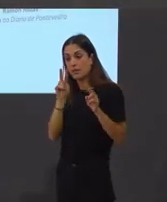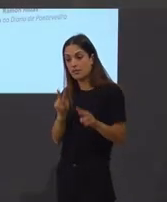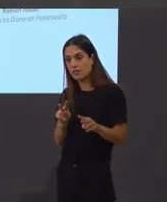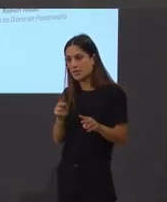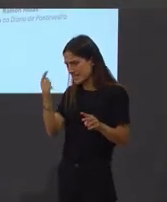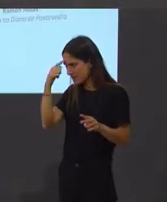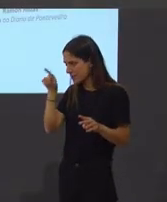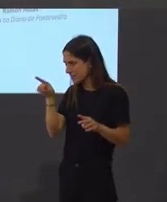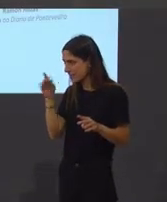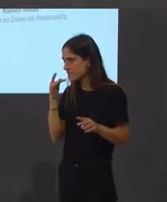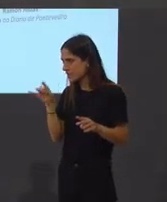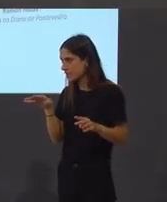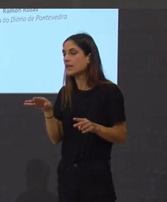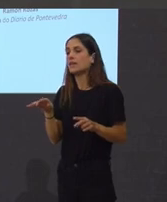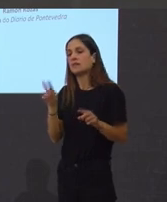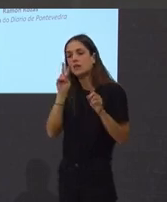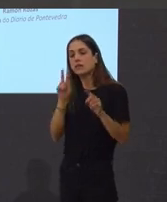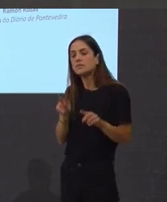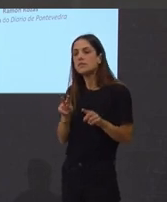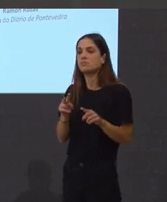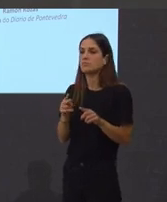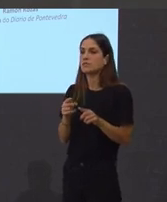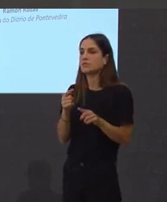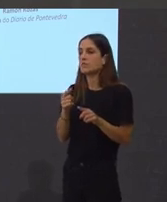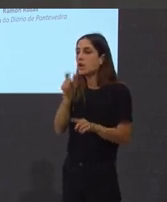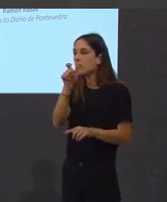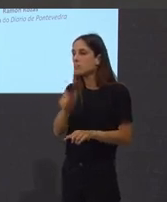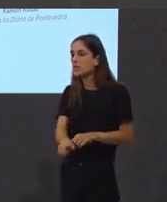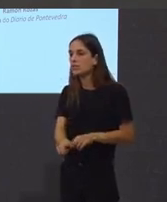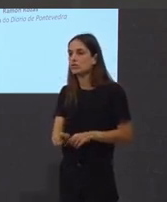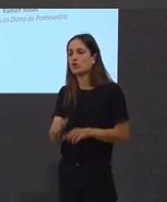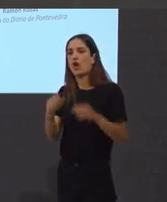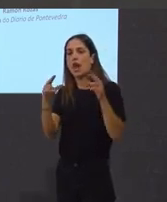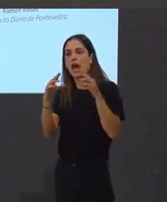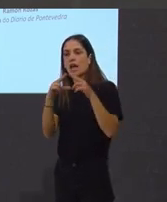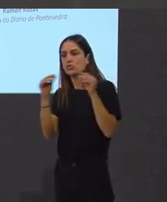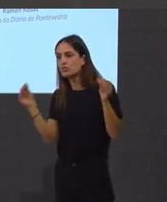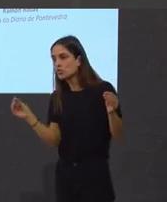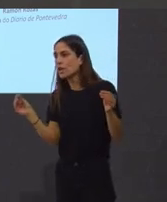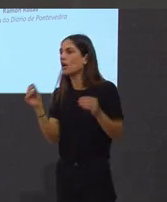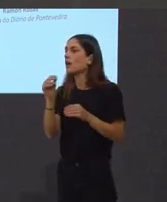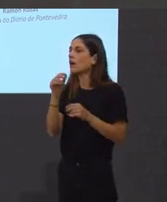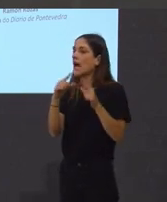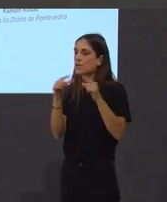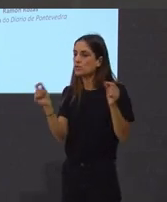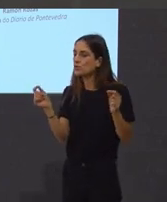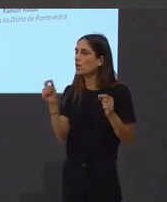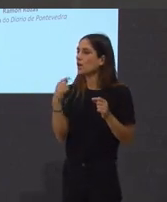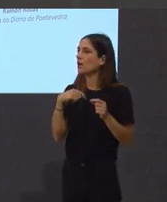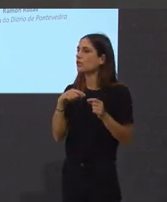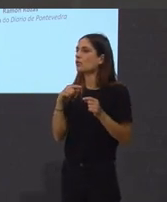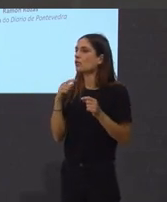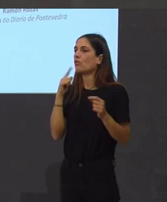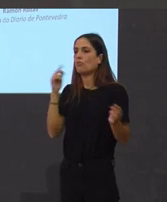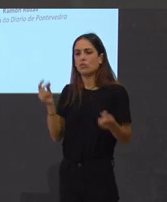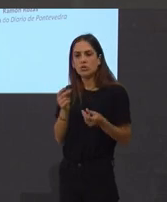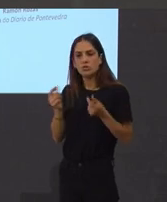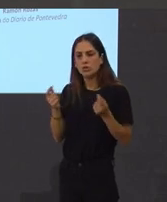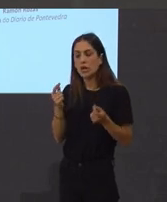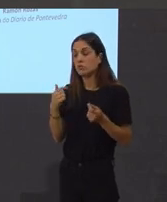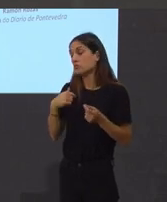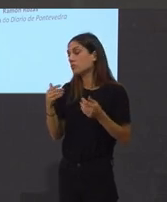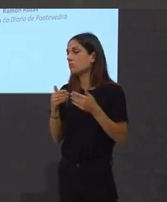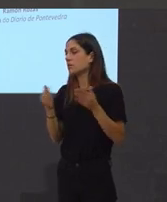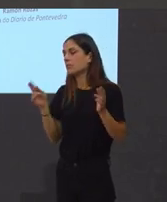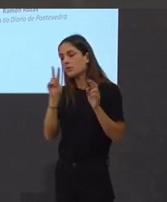binária, en espectáculo, copla, sí, asturiano, vale? Eu a primeira vez que vin a Rodrigo Cuevas, que me quedé fascinada con